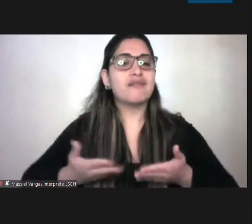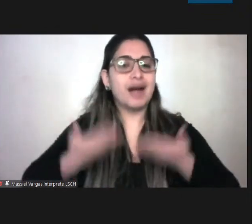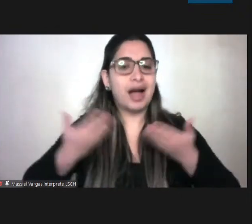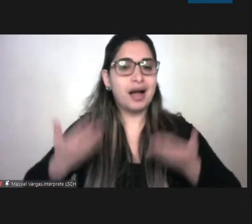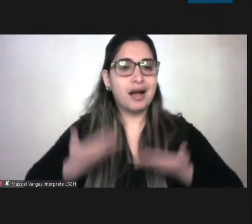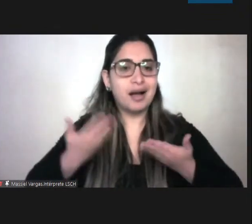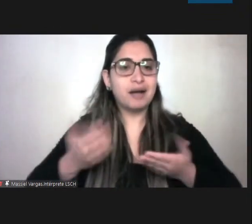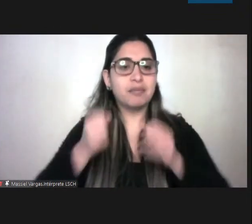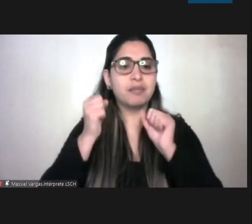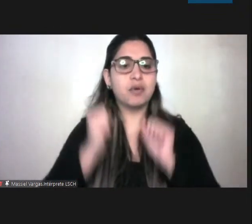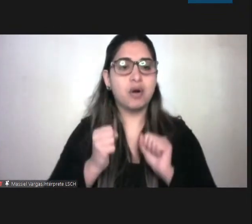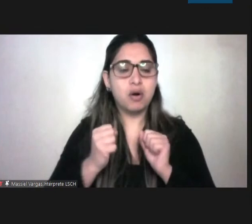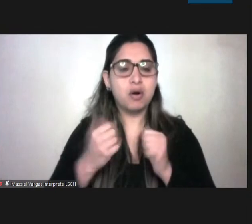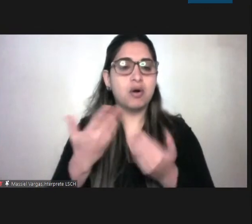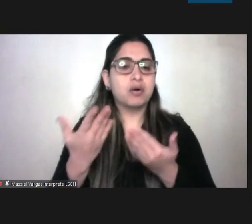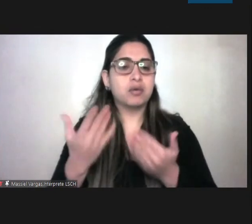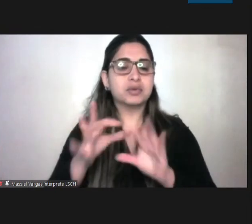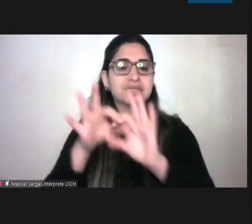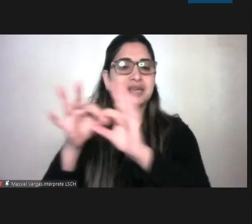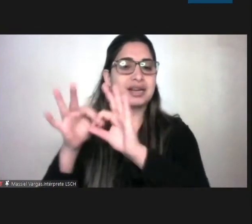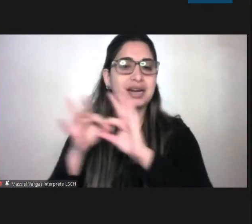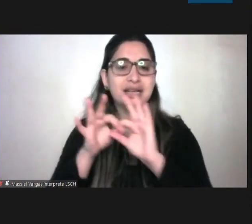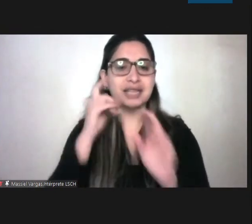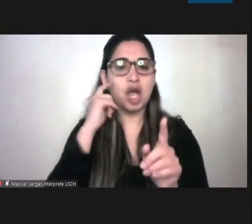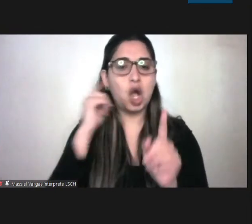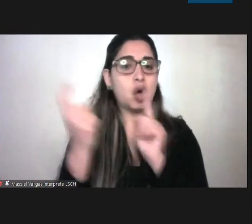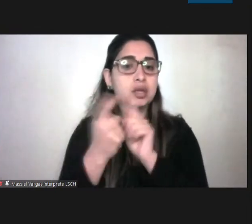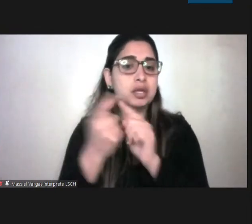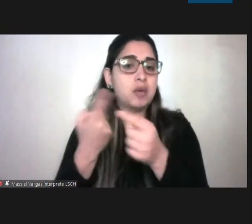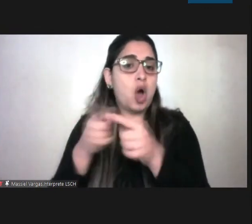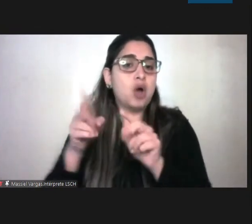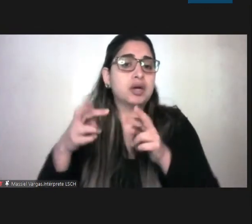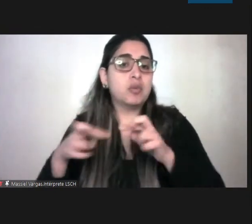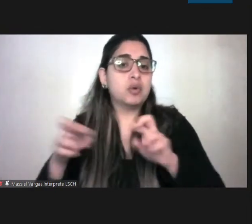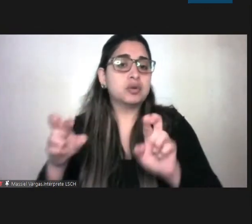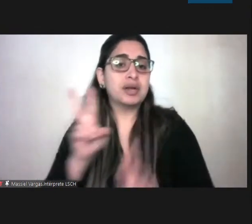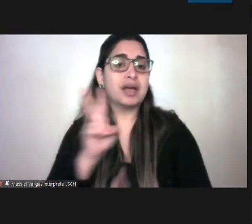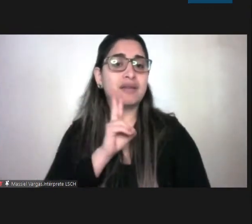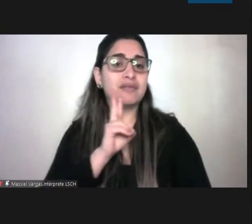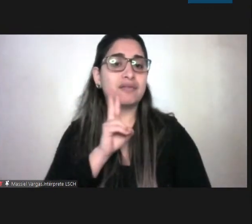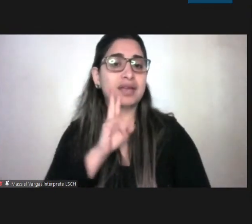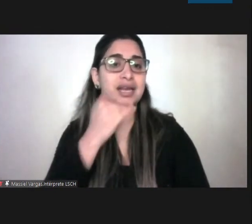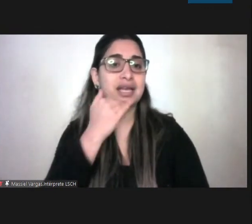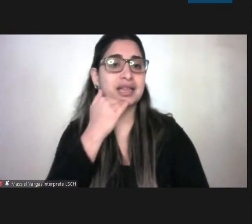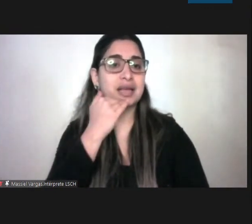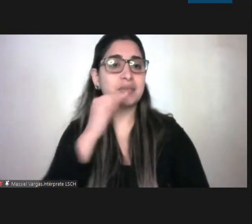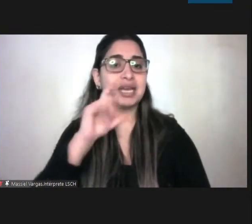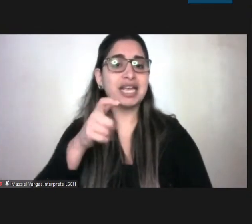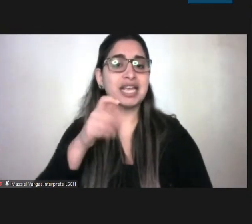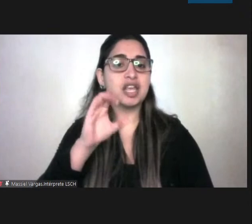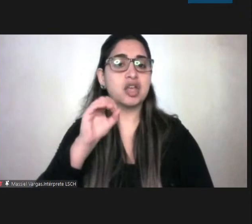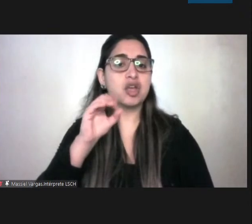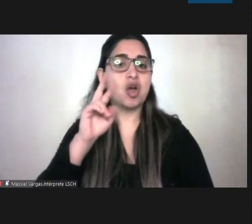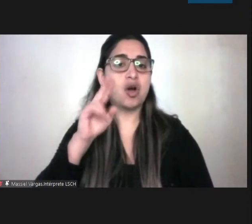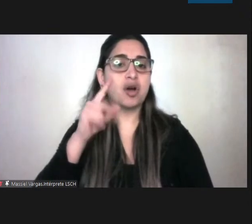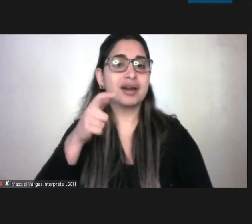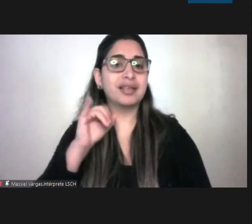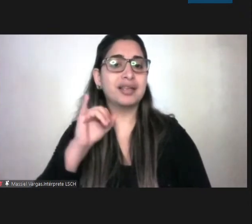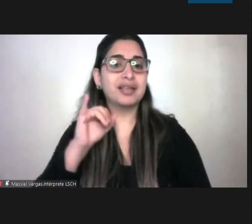y muchas muchas muchas gracias nos encontraremos en otra oportunidad por ejemplo el día viernes ¿cierto Georgina? ahí estamos de nuevo